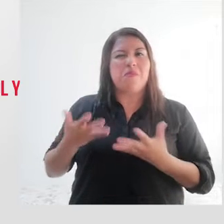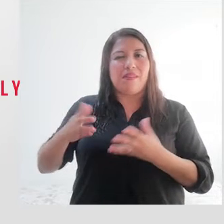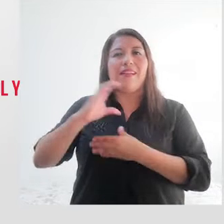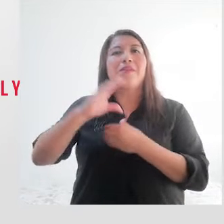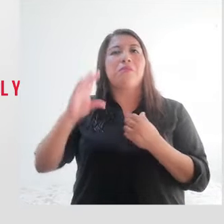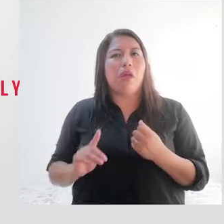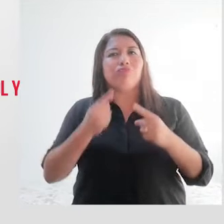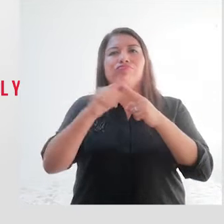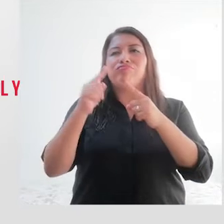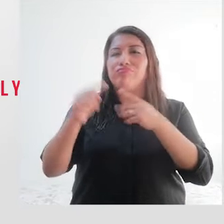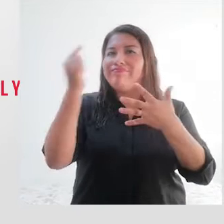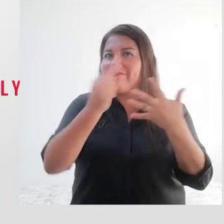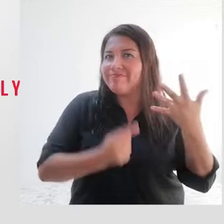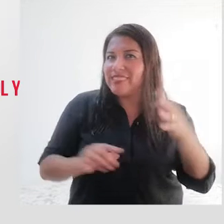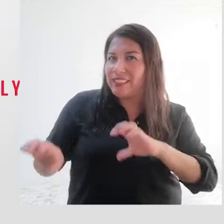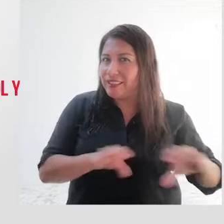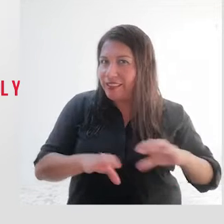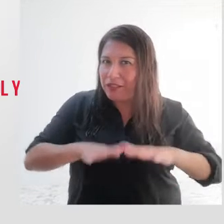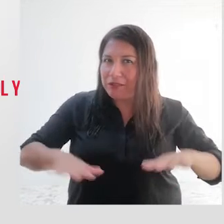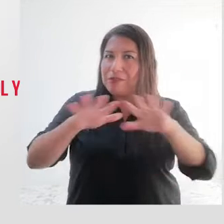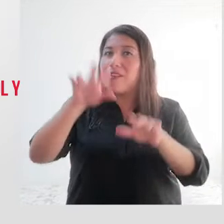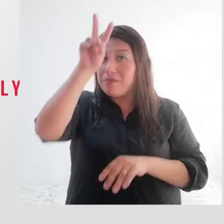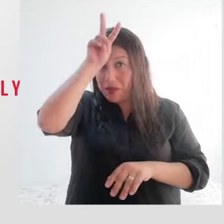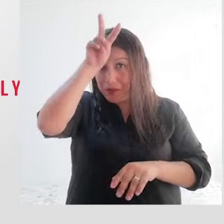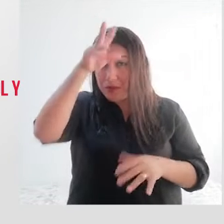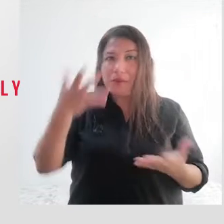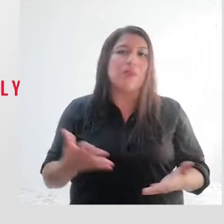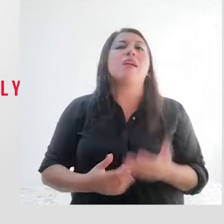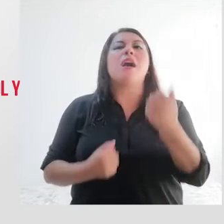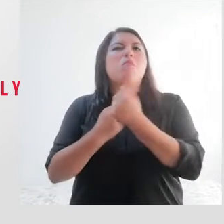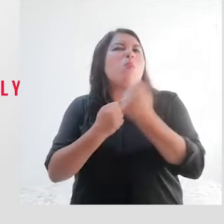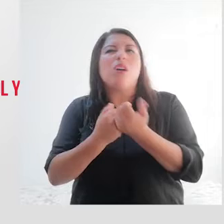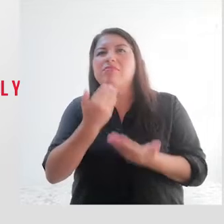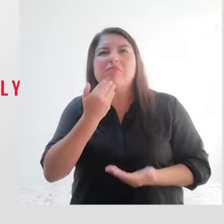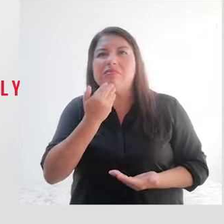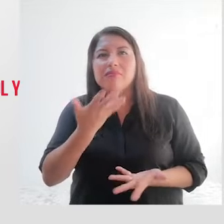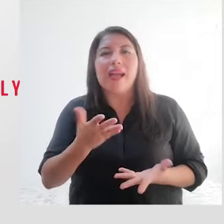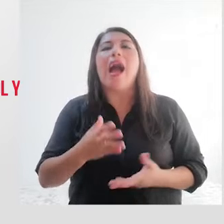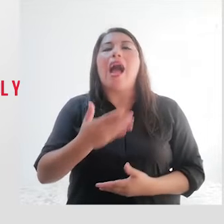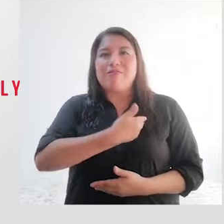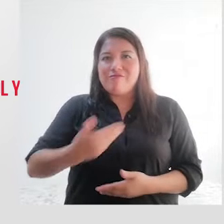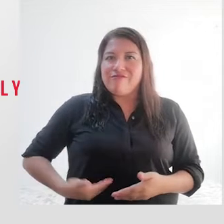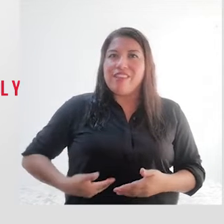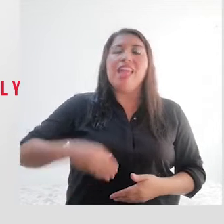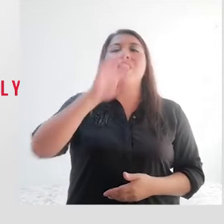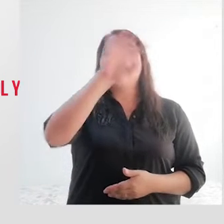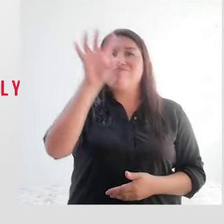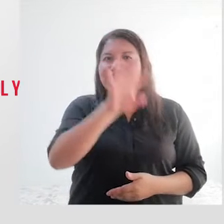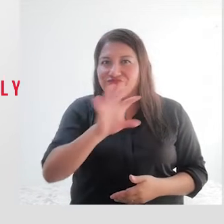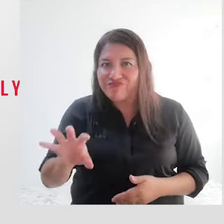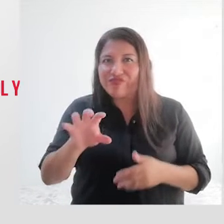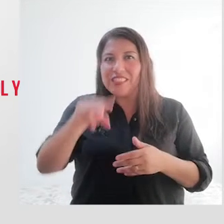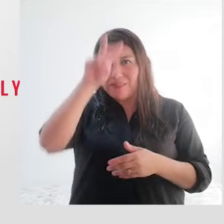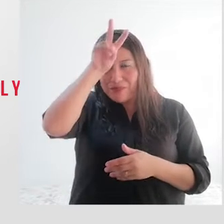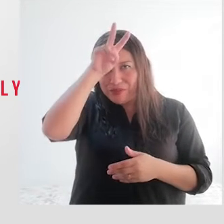realizando diversas actividades a nivel nacional con el apoyo de los gobiernos regionales y